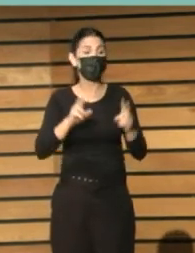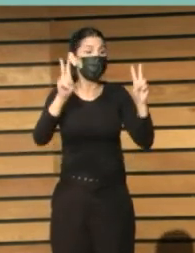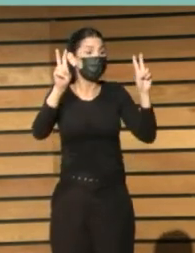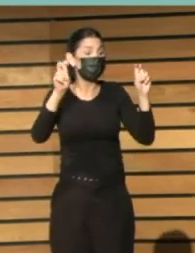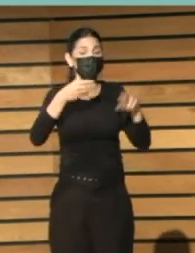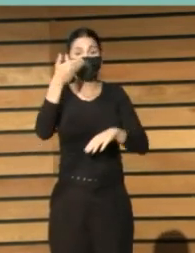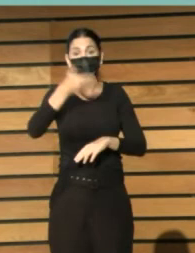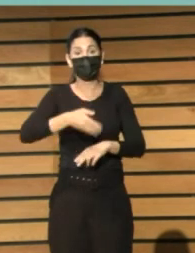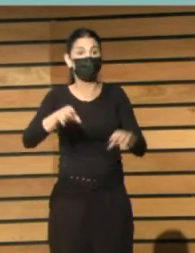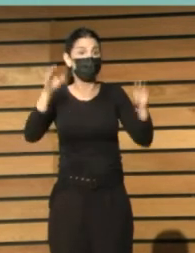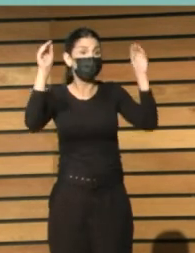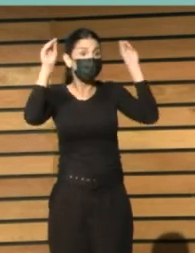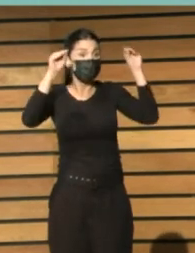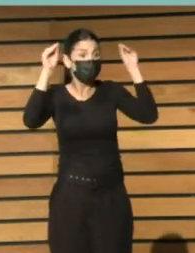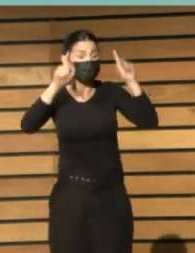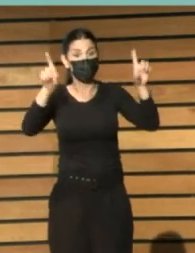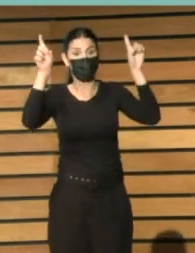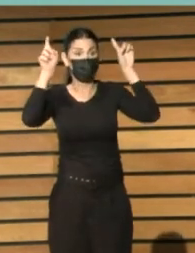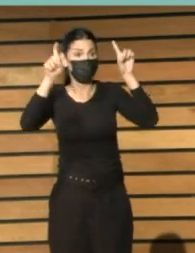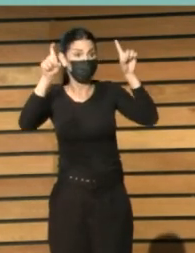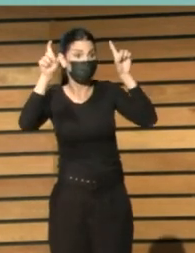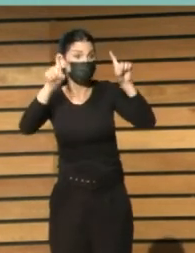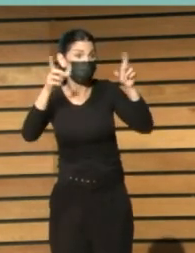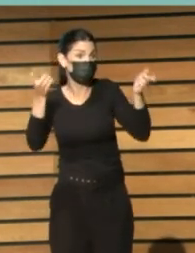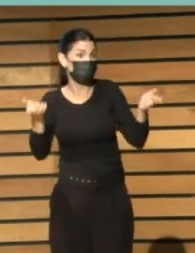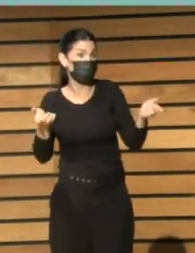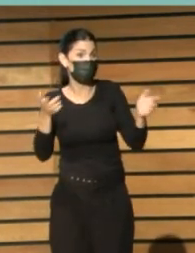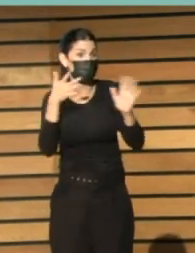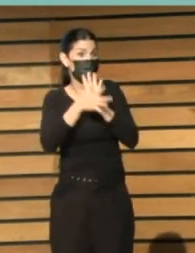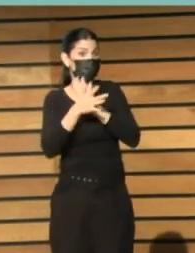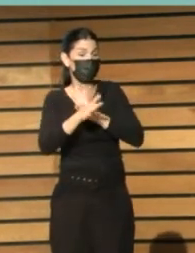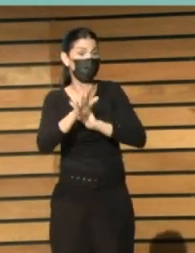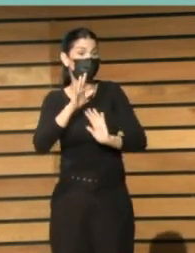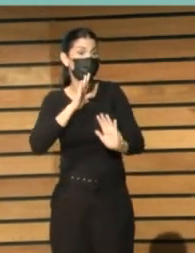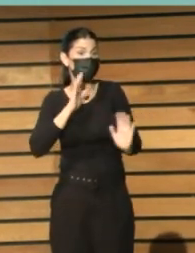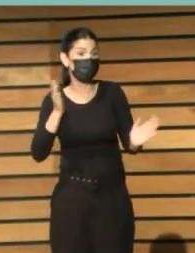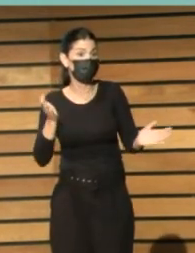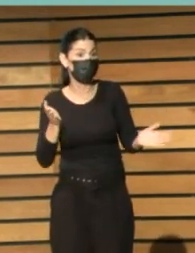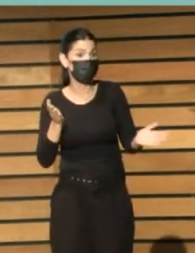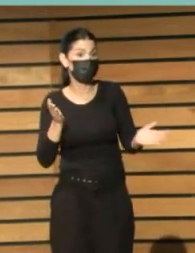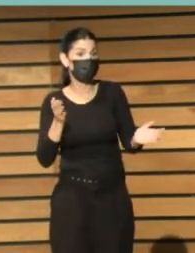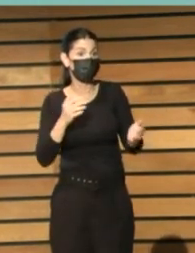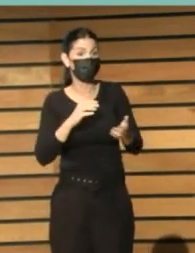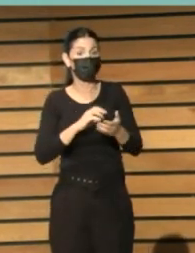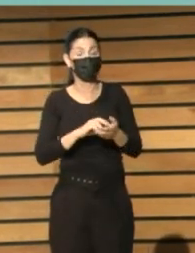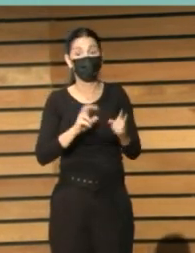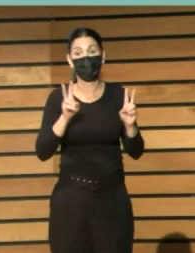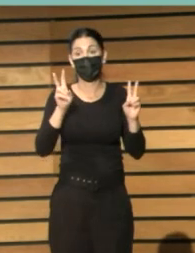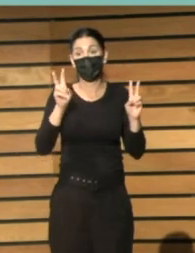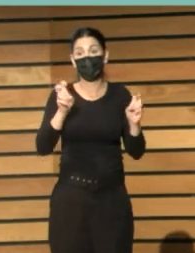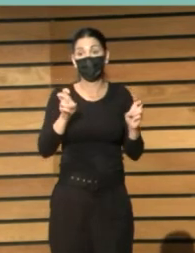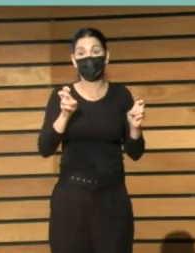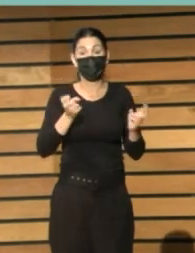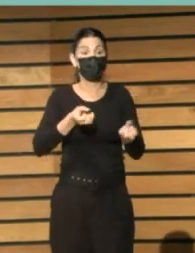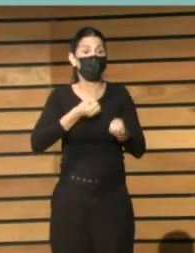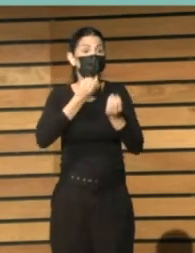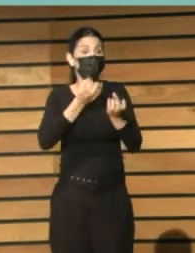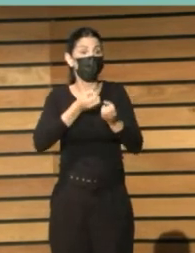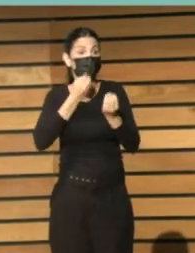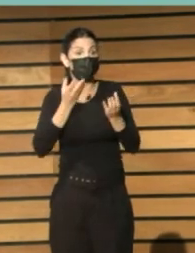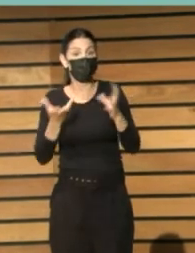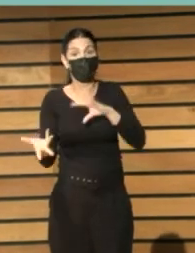es la formación es la capacitación que dirían en el otro lado del océano entonces ahora es informativa informacional digital